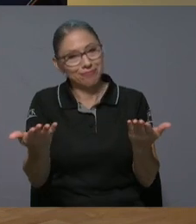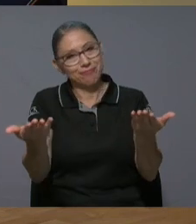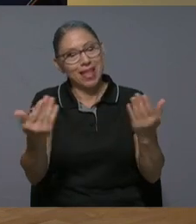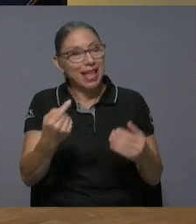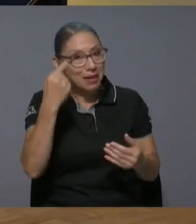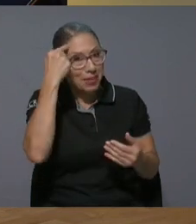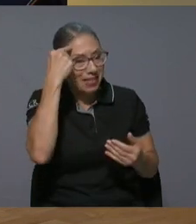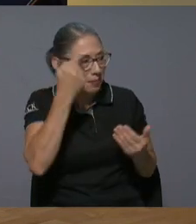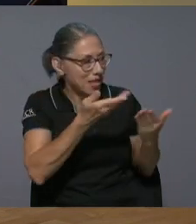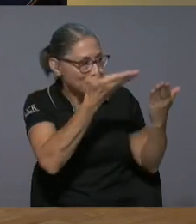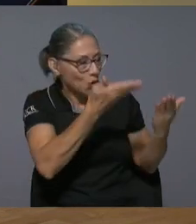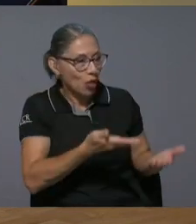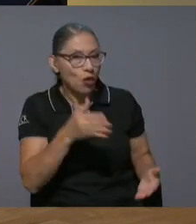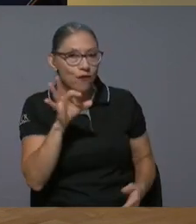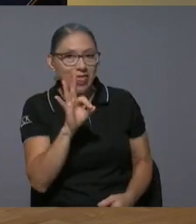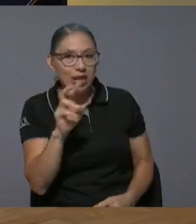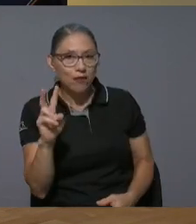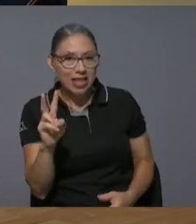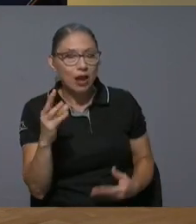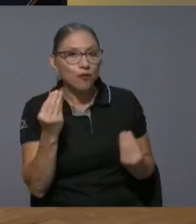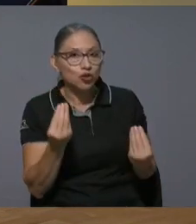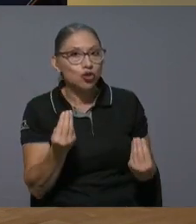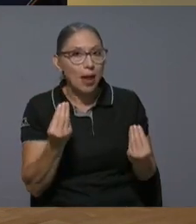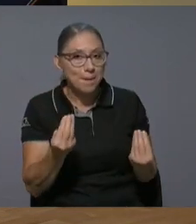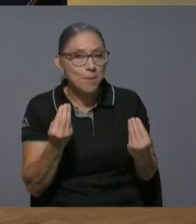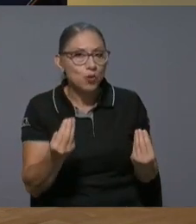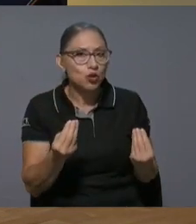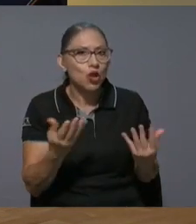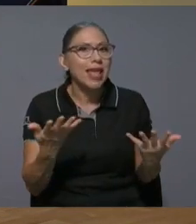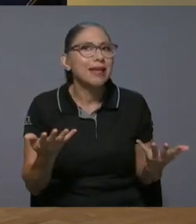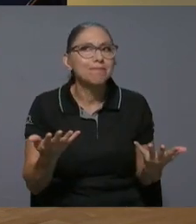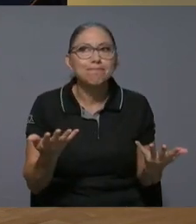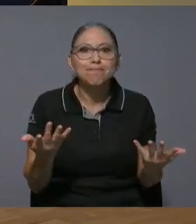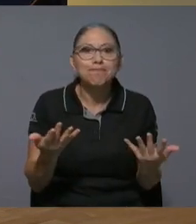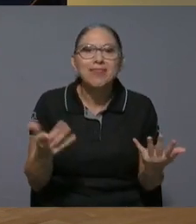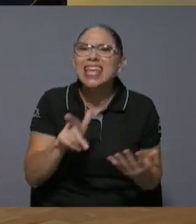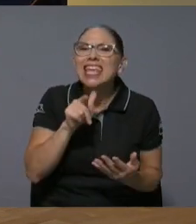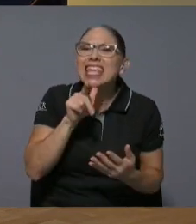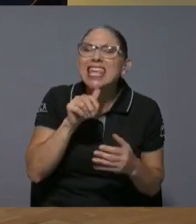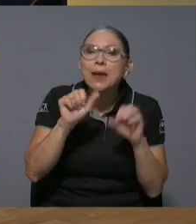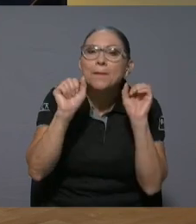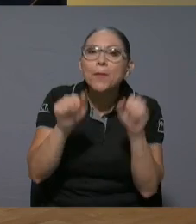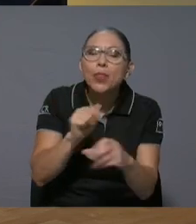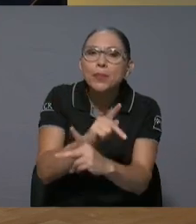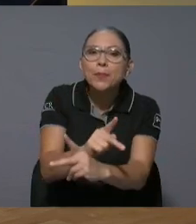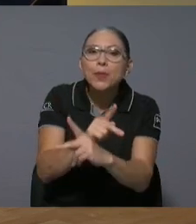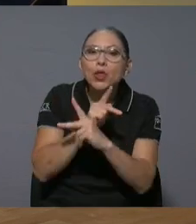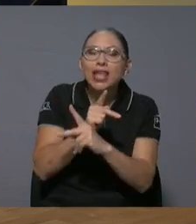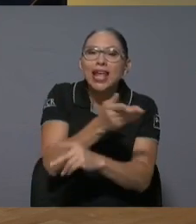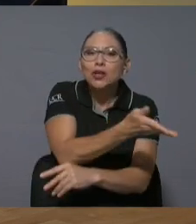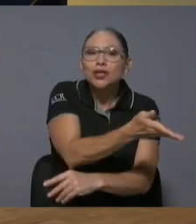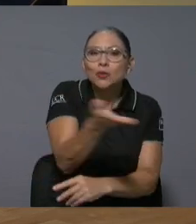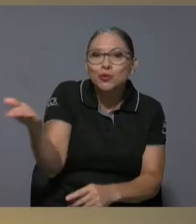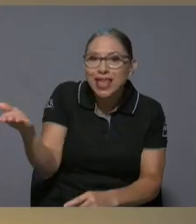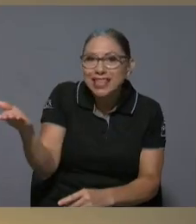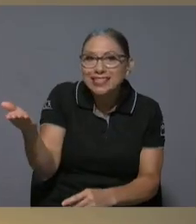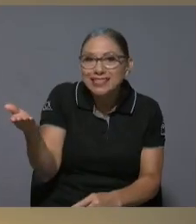va a haber mucho de quién podrá protegerlos a ustedes si